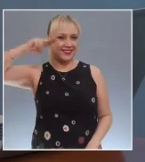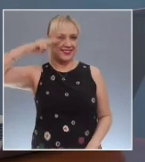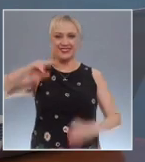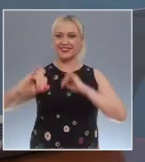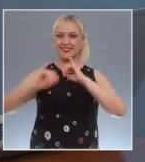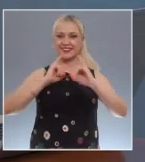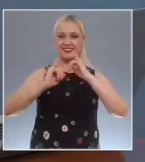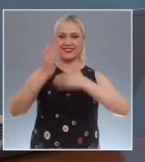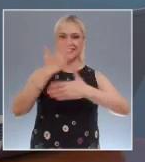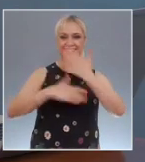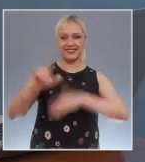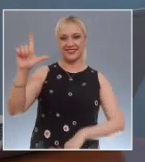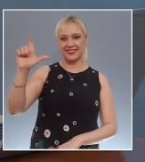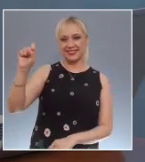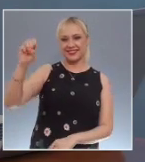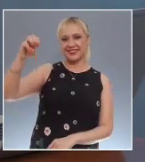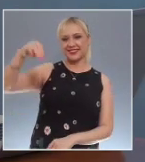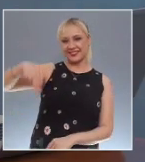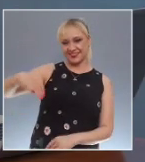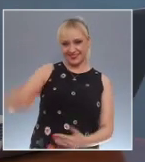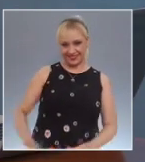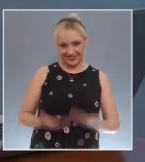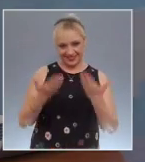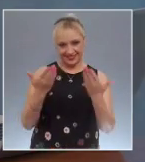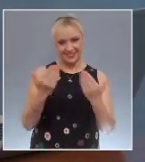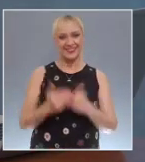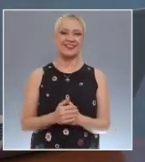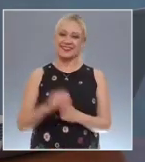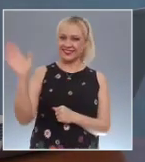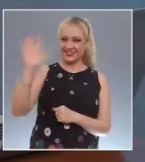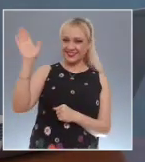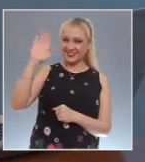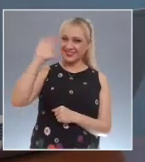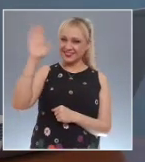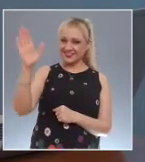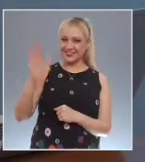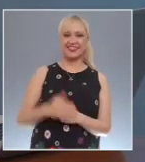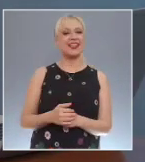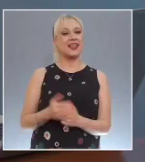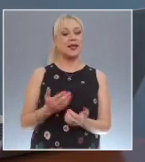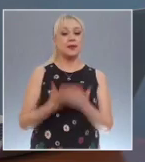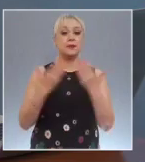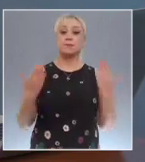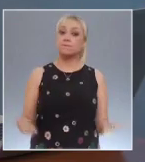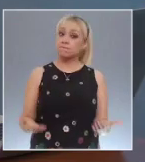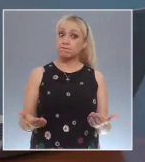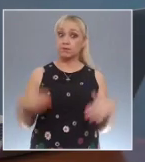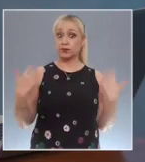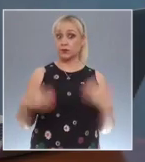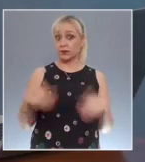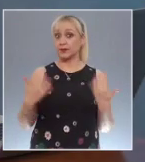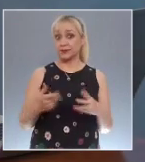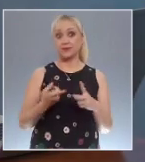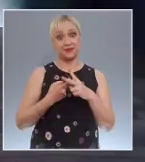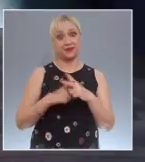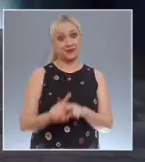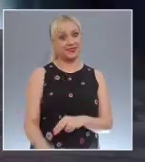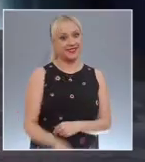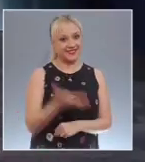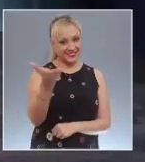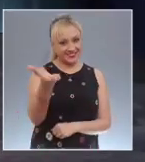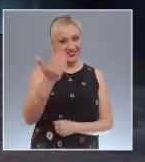de lengua de señas mexicana. Hola Nidia, muchísima información, así que de esta manera comenzamos.